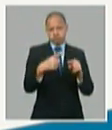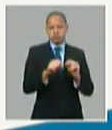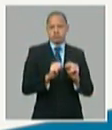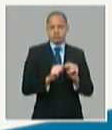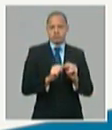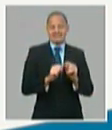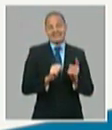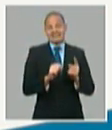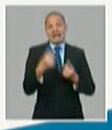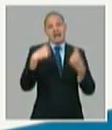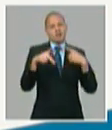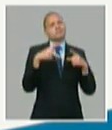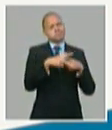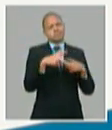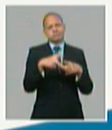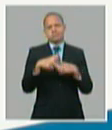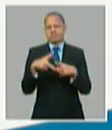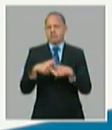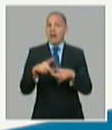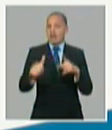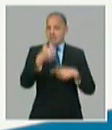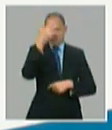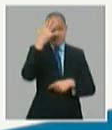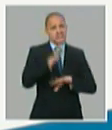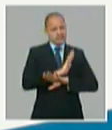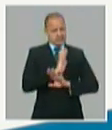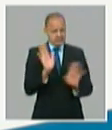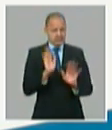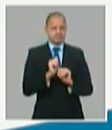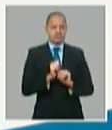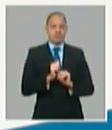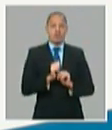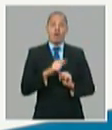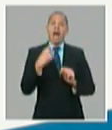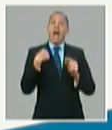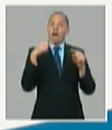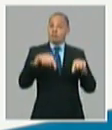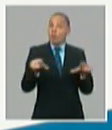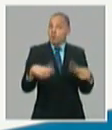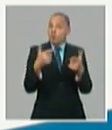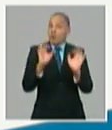sistemáticamente de ellas unas 15.030 viviendas por el plan estatal